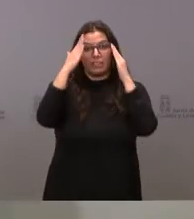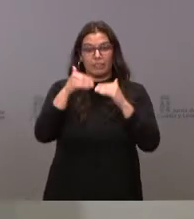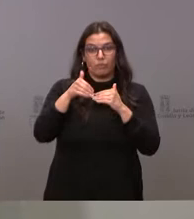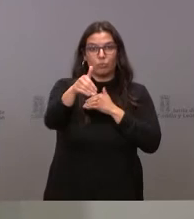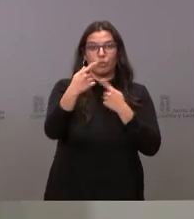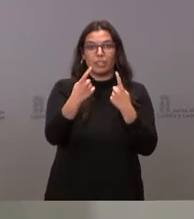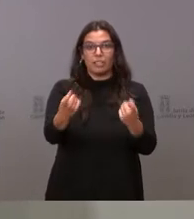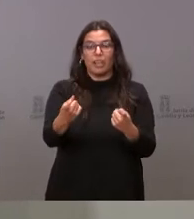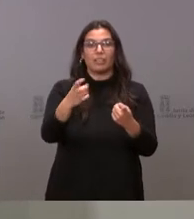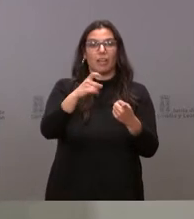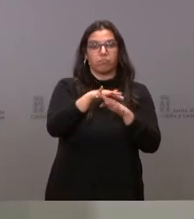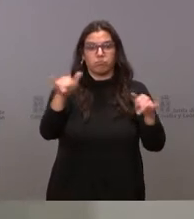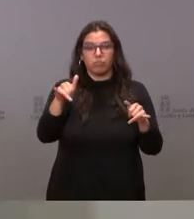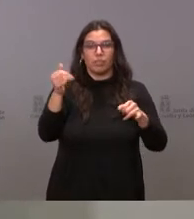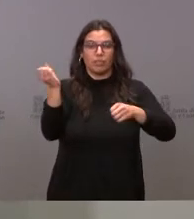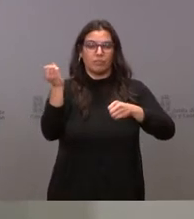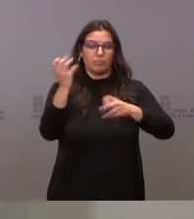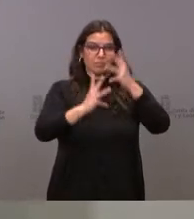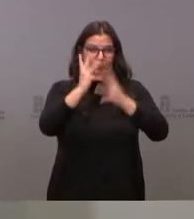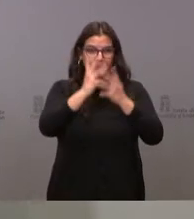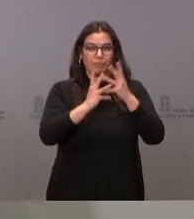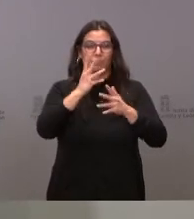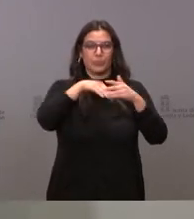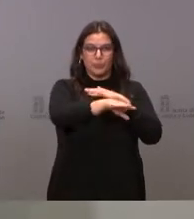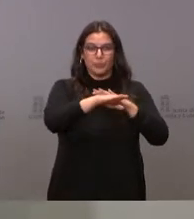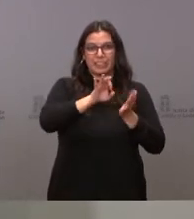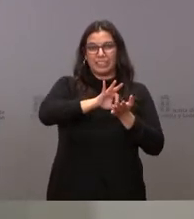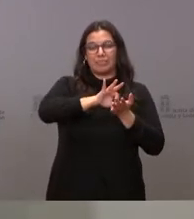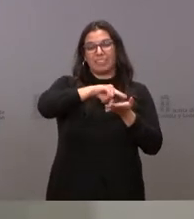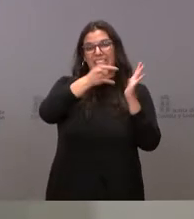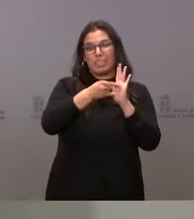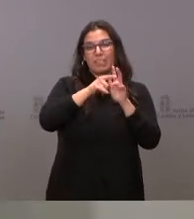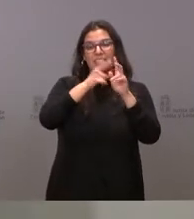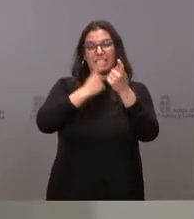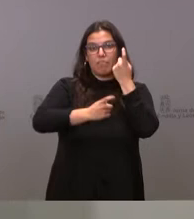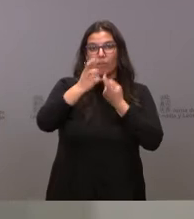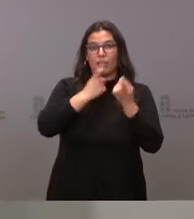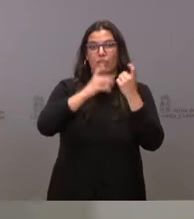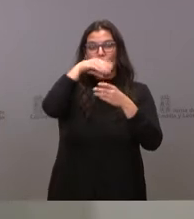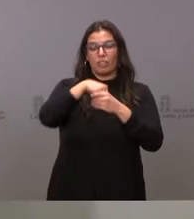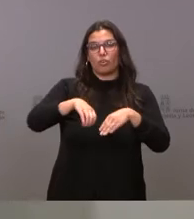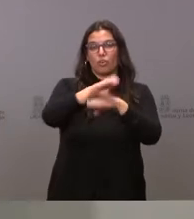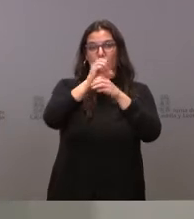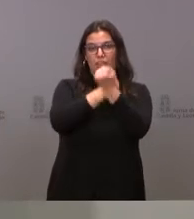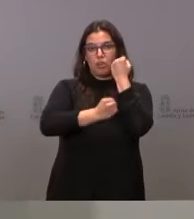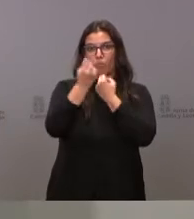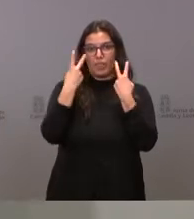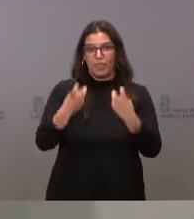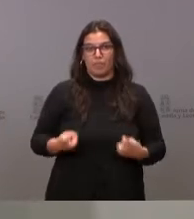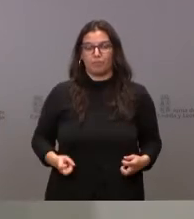necesidades de cómputo y almacenamiento de los sistemas de información de la Consejería de Economía y Hacienda.